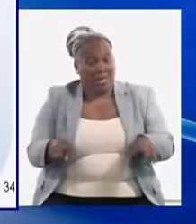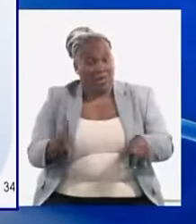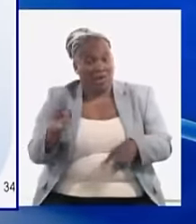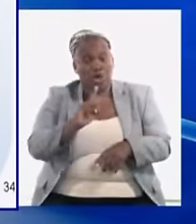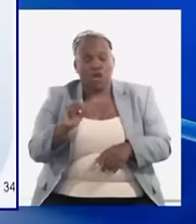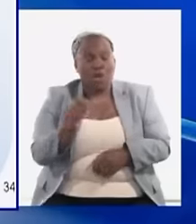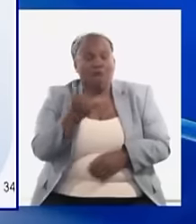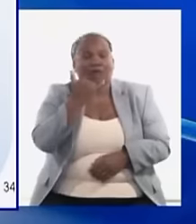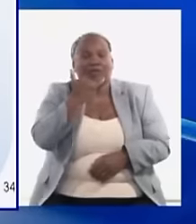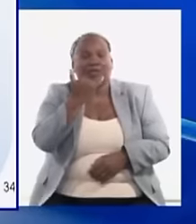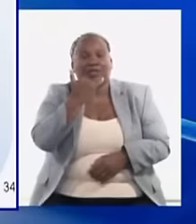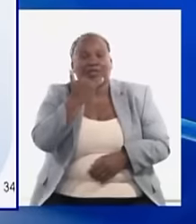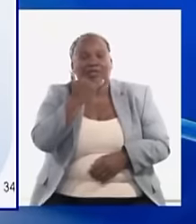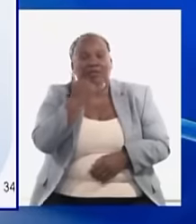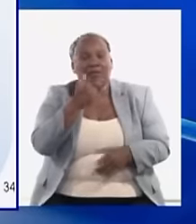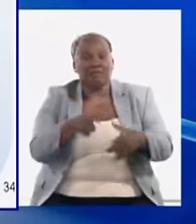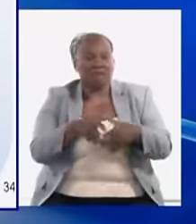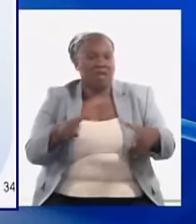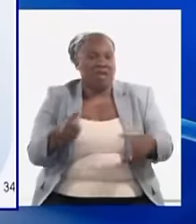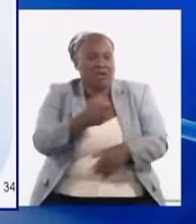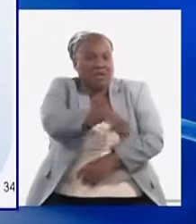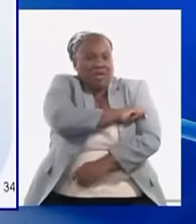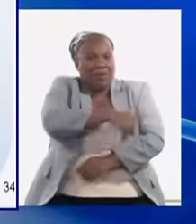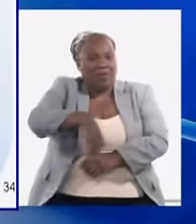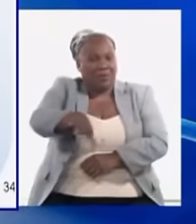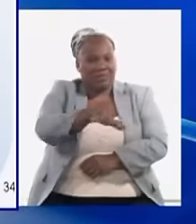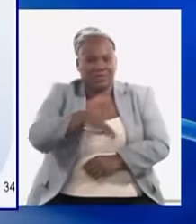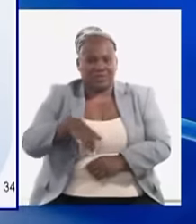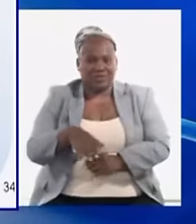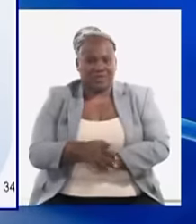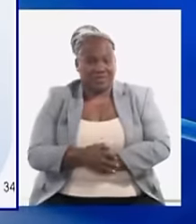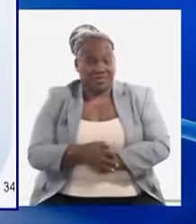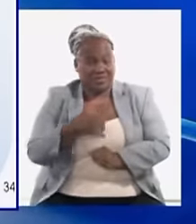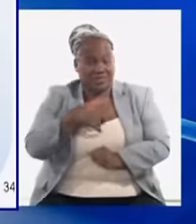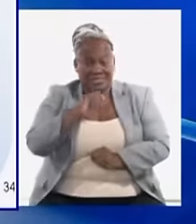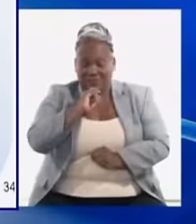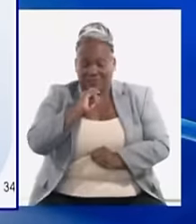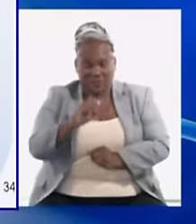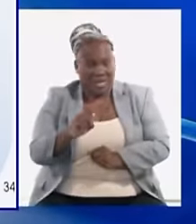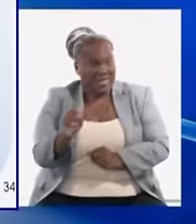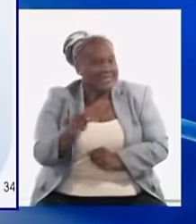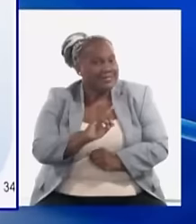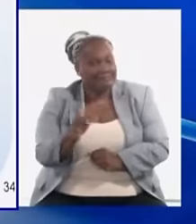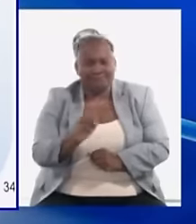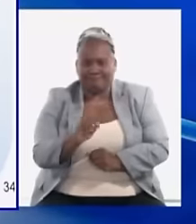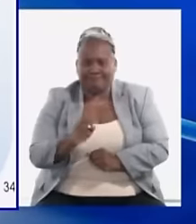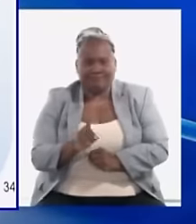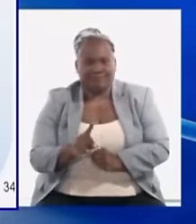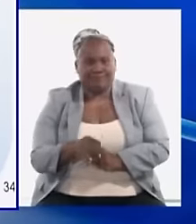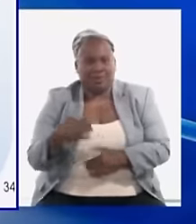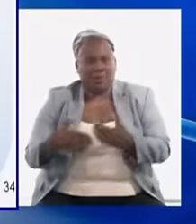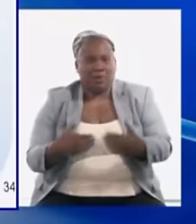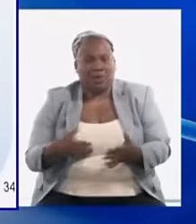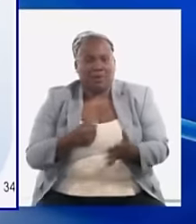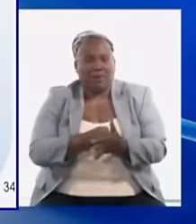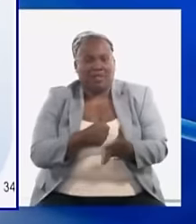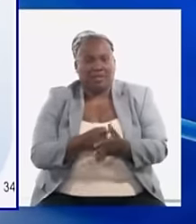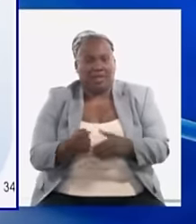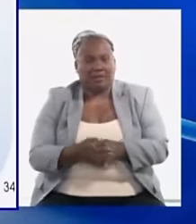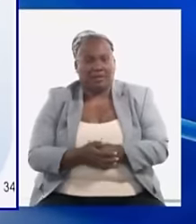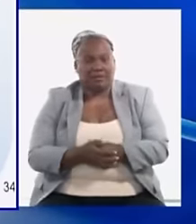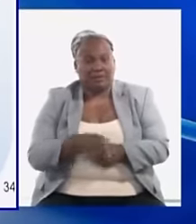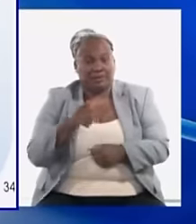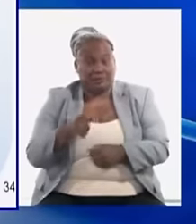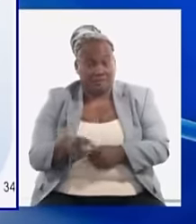afectar a la inmensa mayoría de la población que tantas dificultades y tantos problemas tienen que enfrentar y para ello